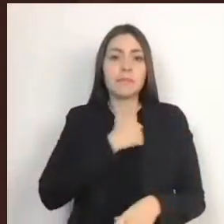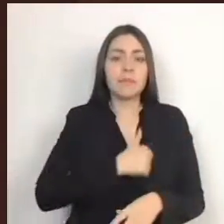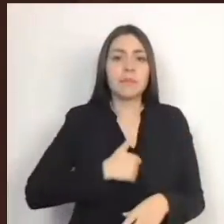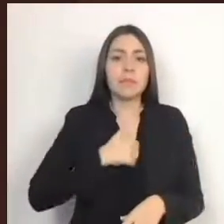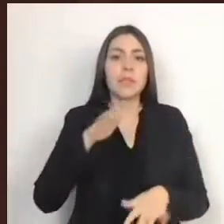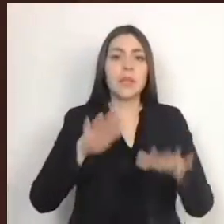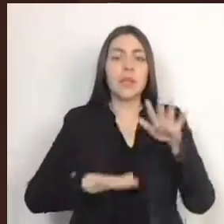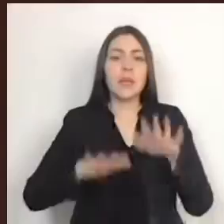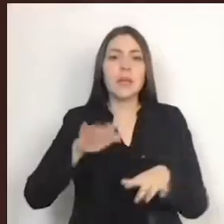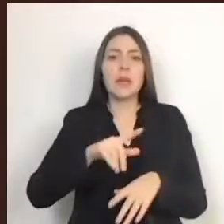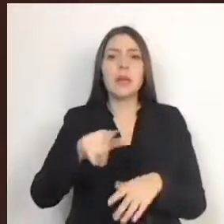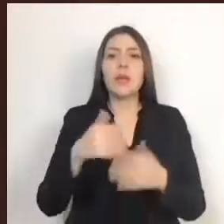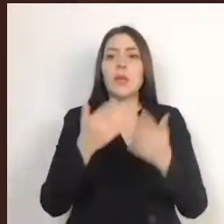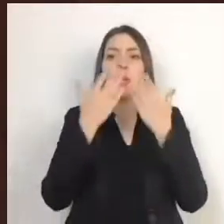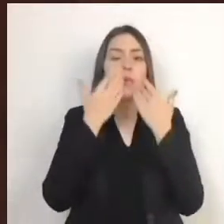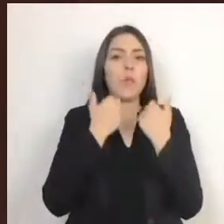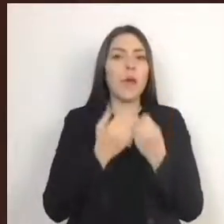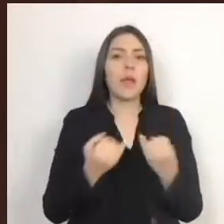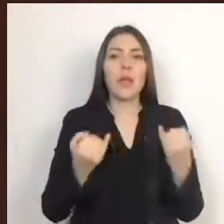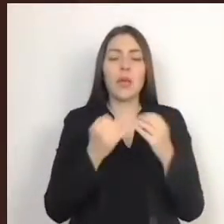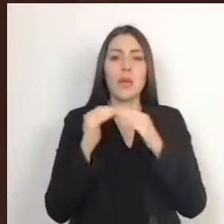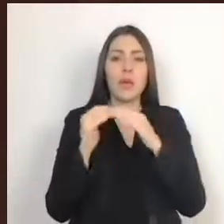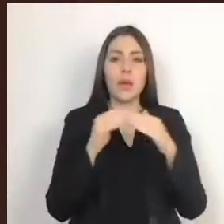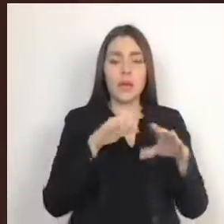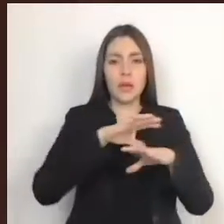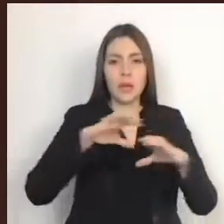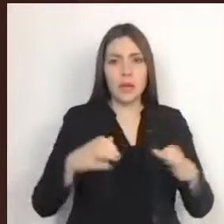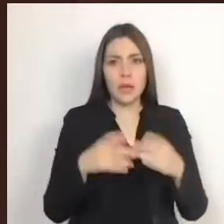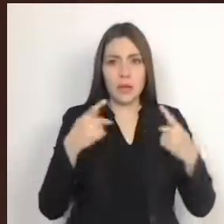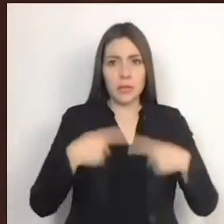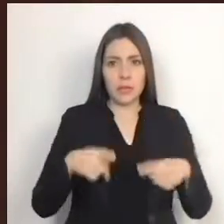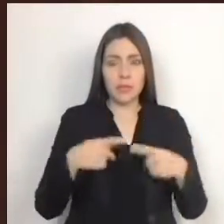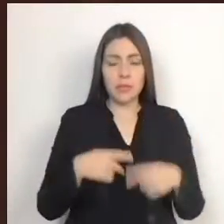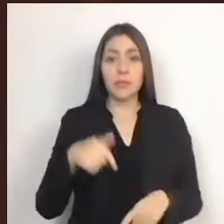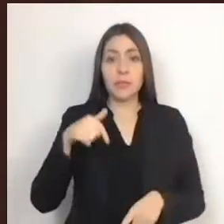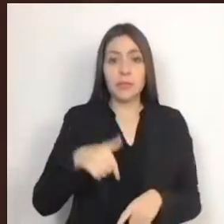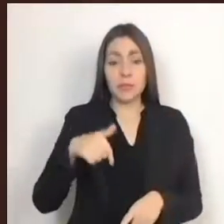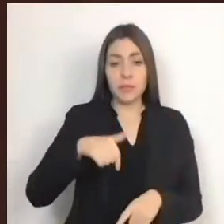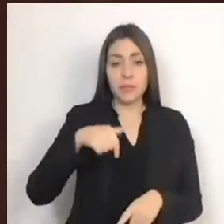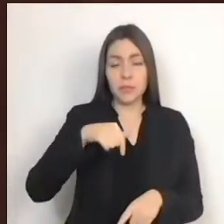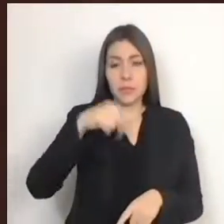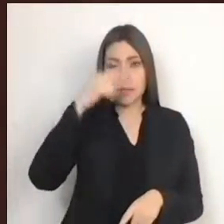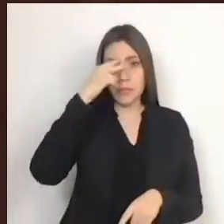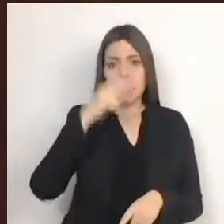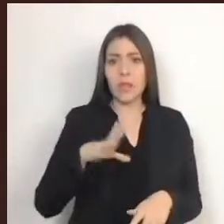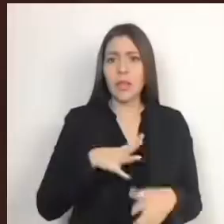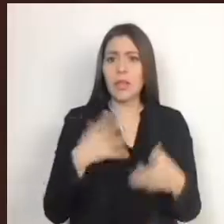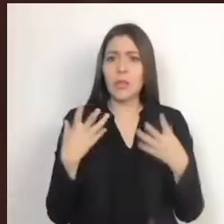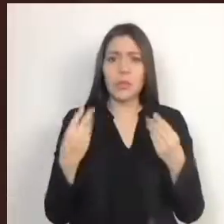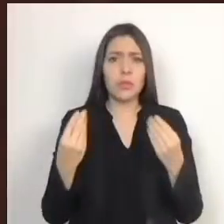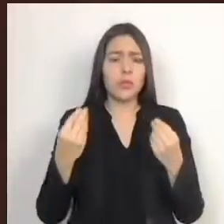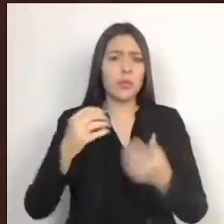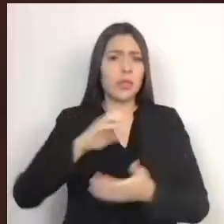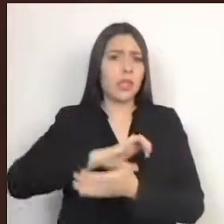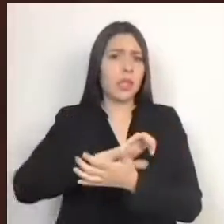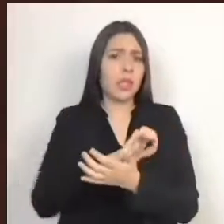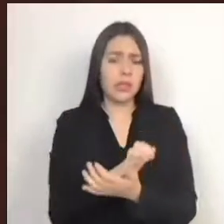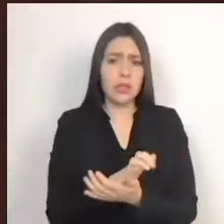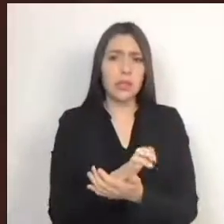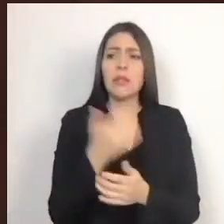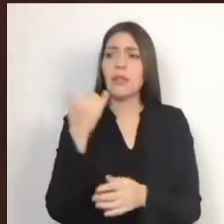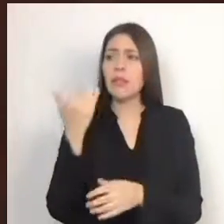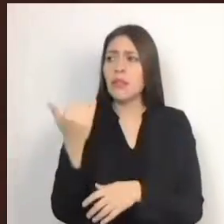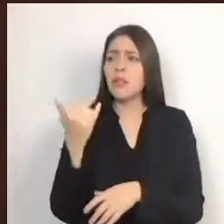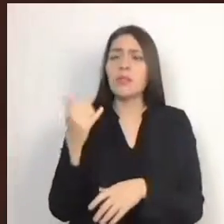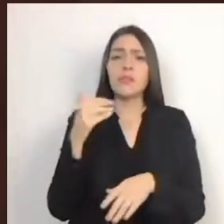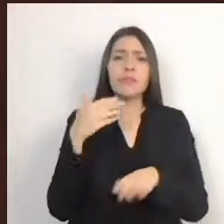arraigadas desigualdades sociales. Precisamente en nuestro país existe mucha discriminación étnica y racismo con las comunidades